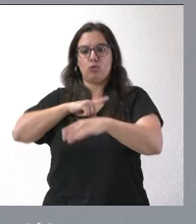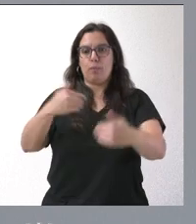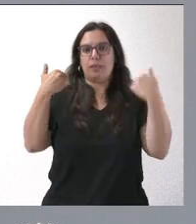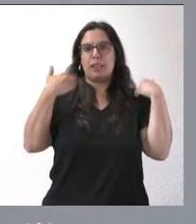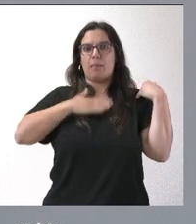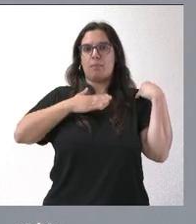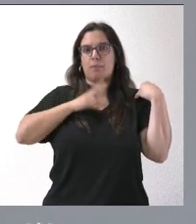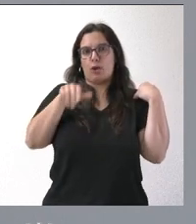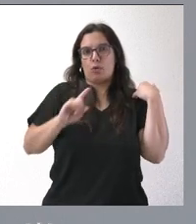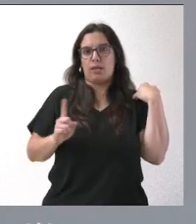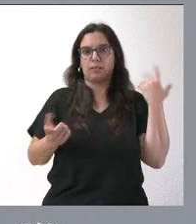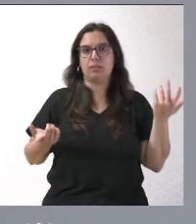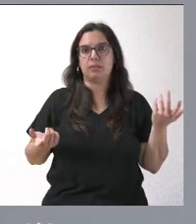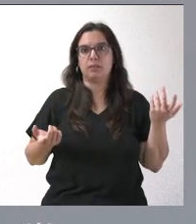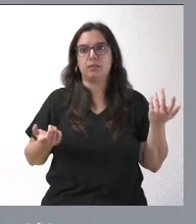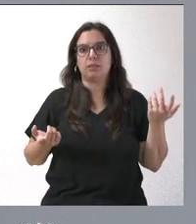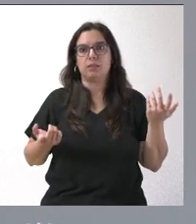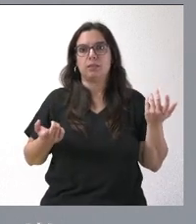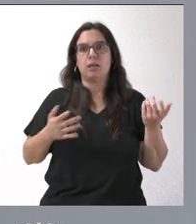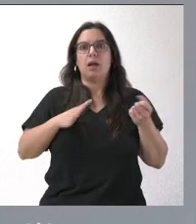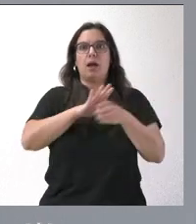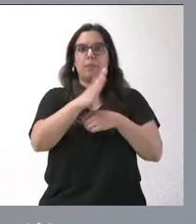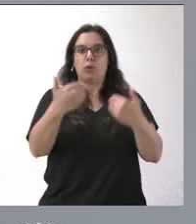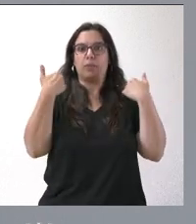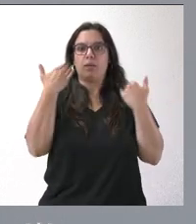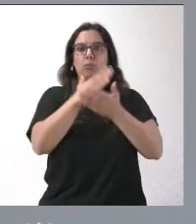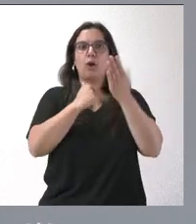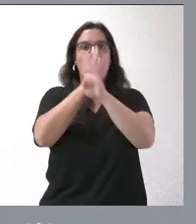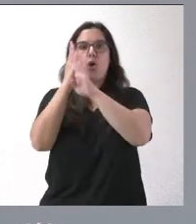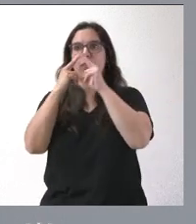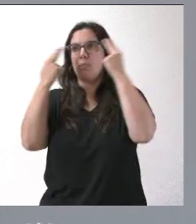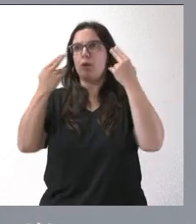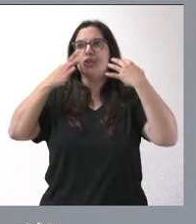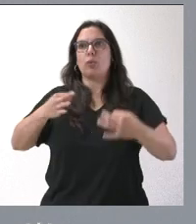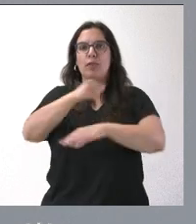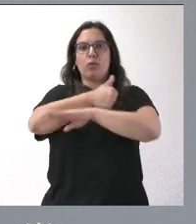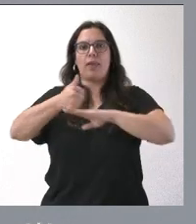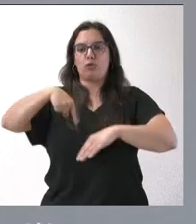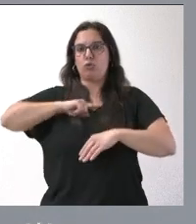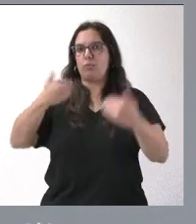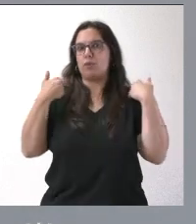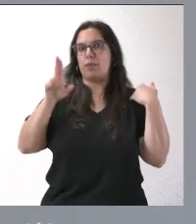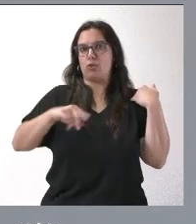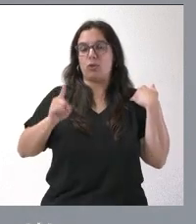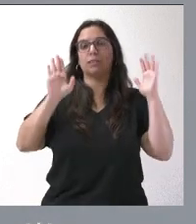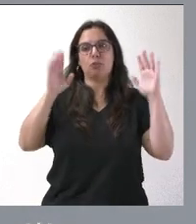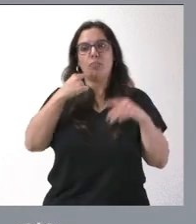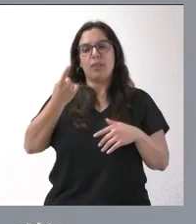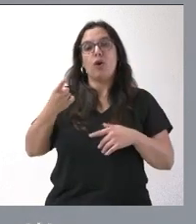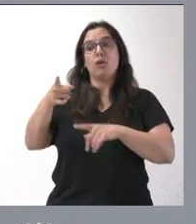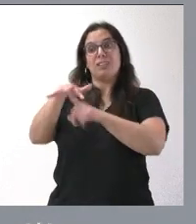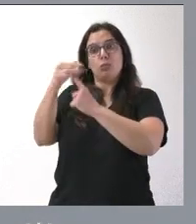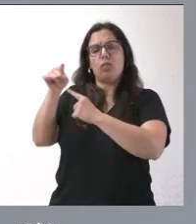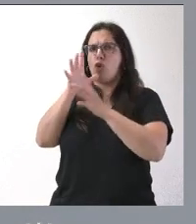que en el ámbito de las competencias autonómicas no está el orden público y la seguridad ciudadana. Yo sí le puedo decir que esos acontecimientos son absolutamente